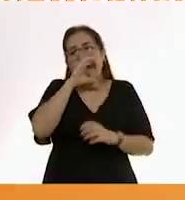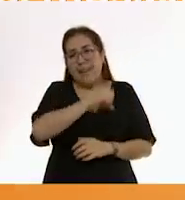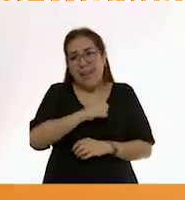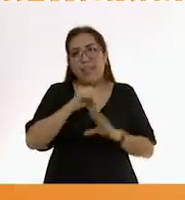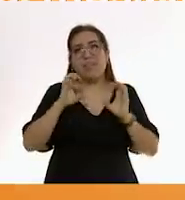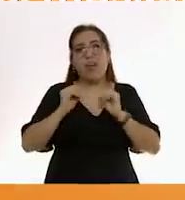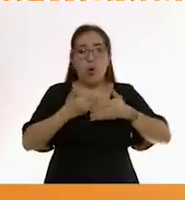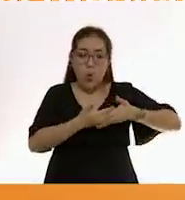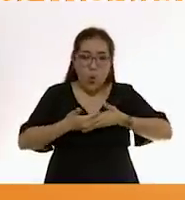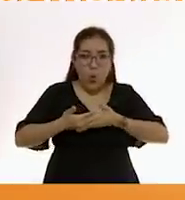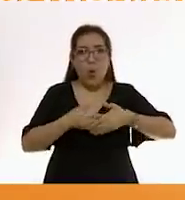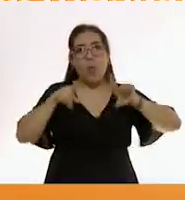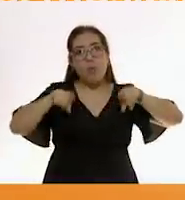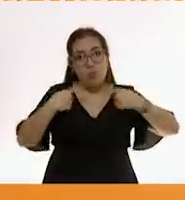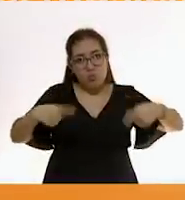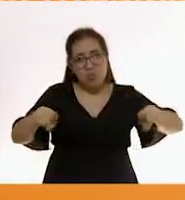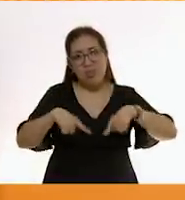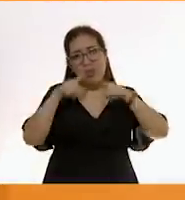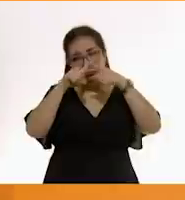arrullos pueden ayudar.